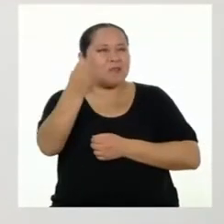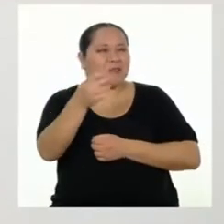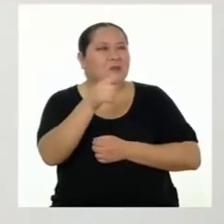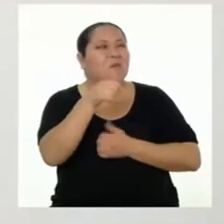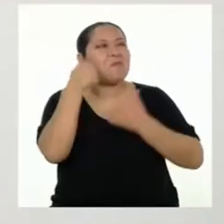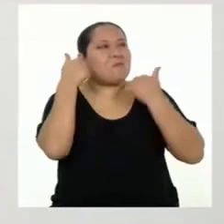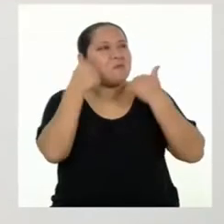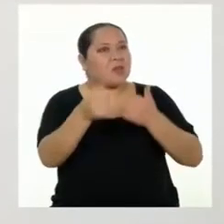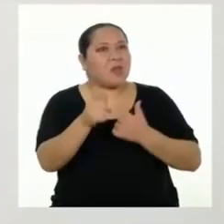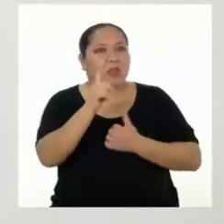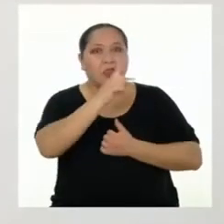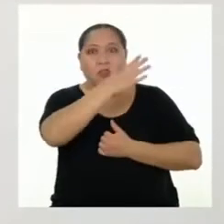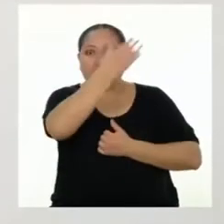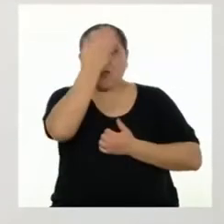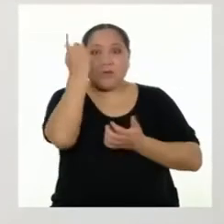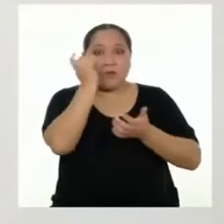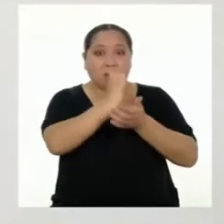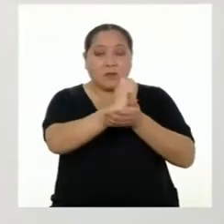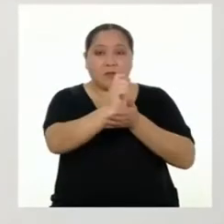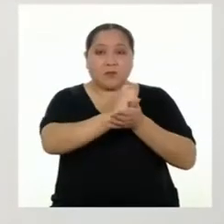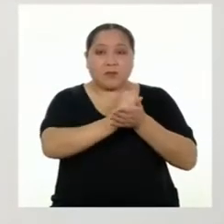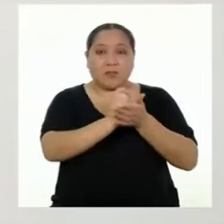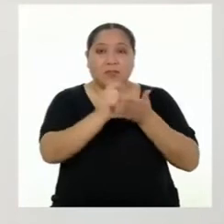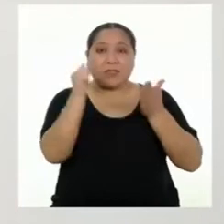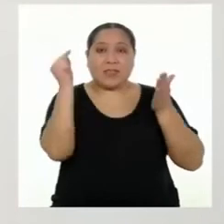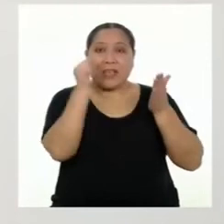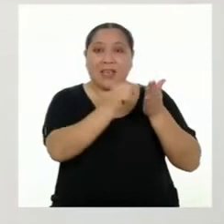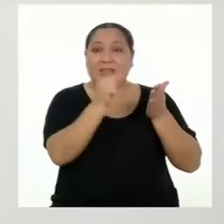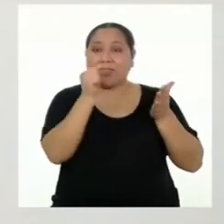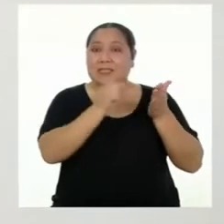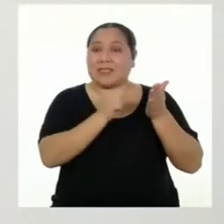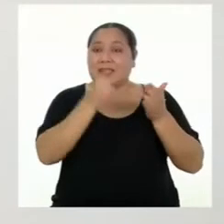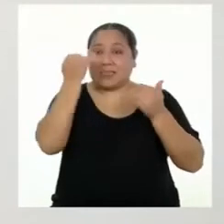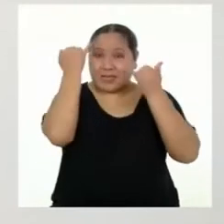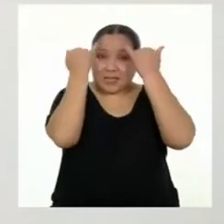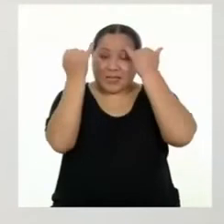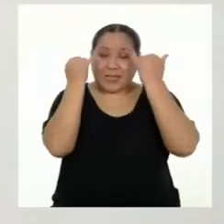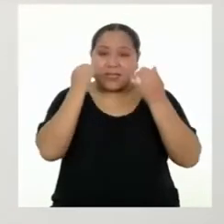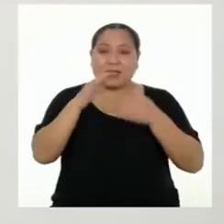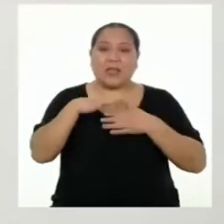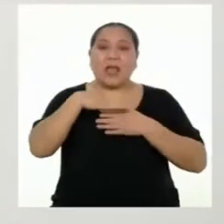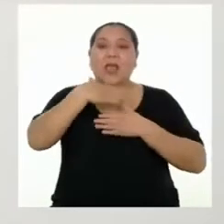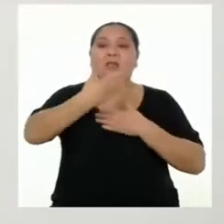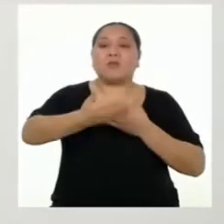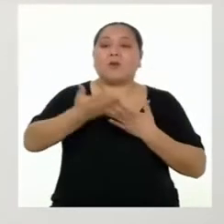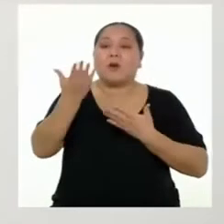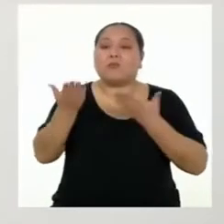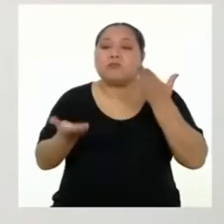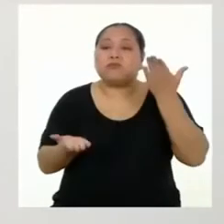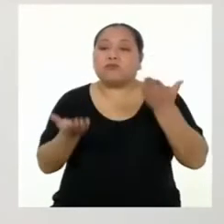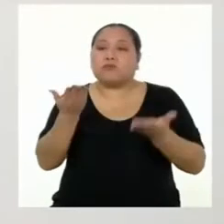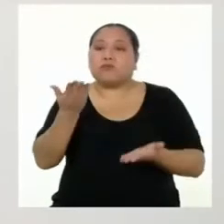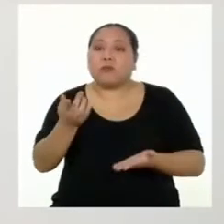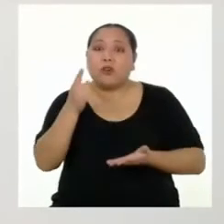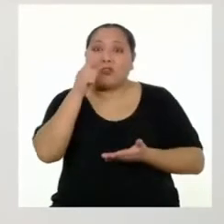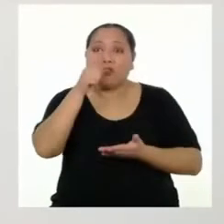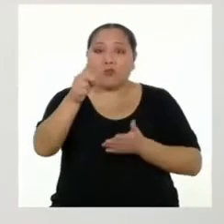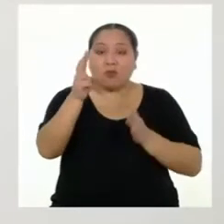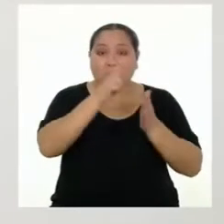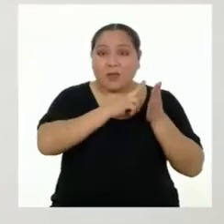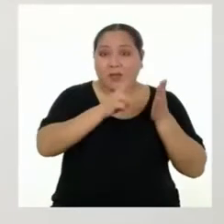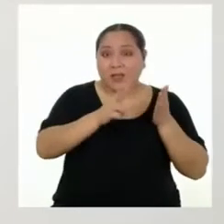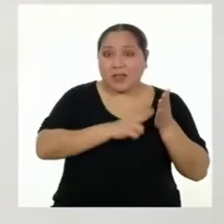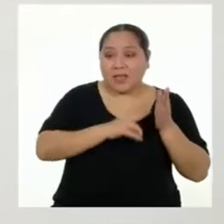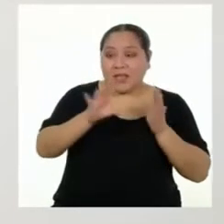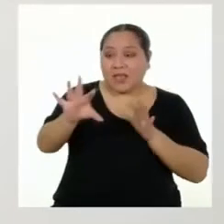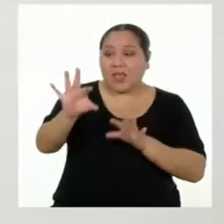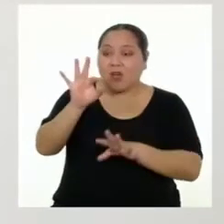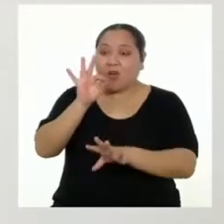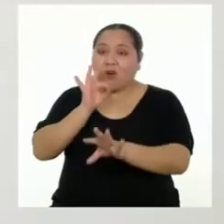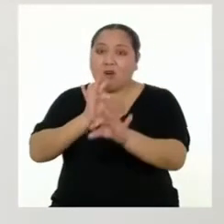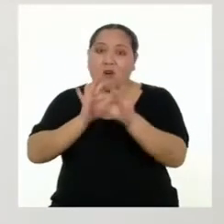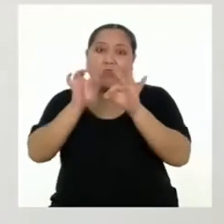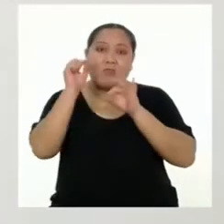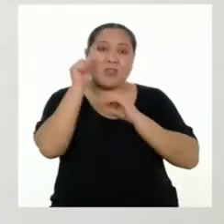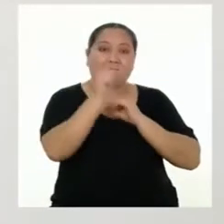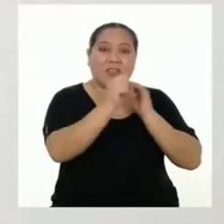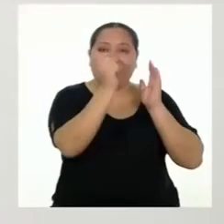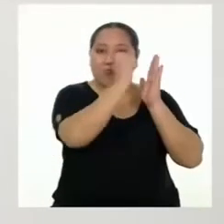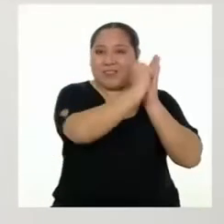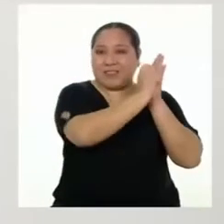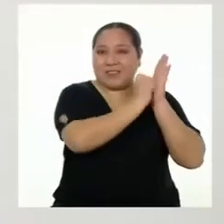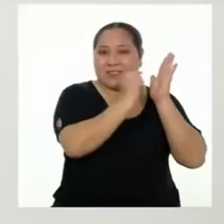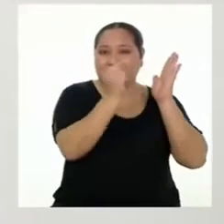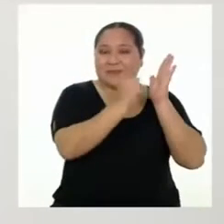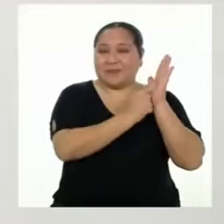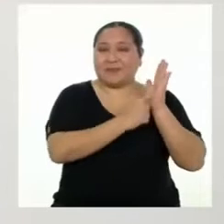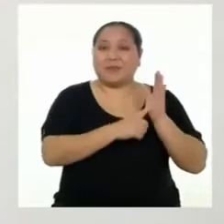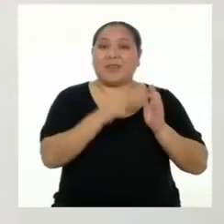No te olvides de tomar nota de estas ideas y luego las contrastaremos con lo que vayamos leyendo y encontrando en este